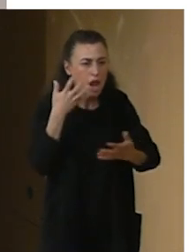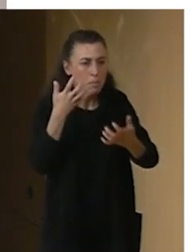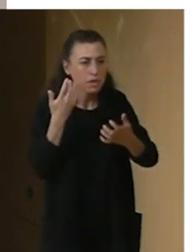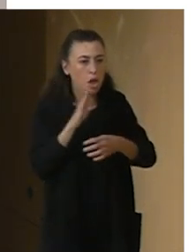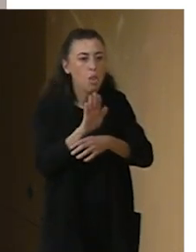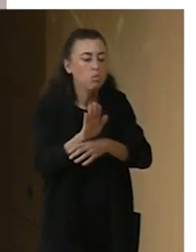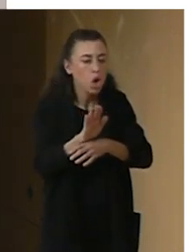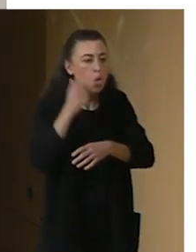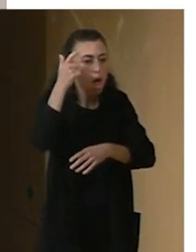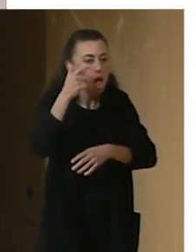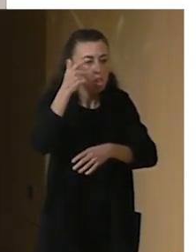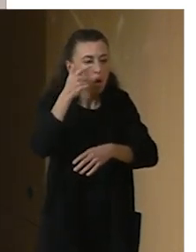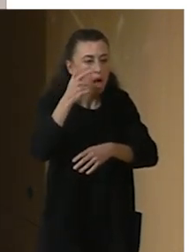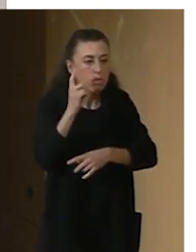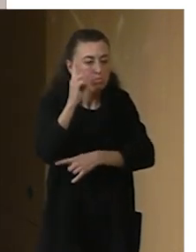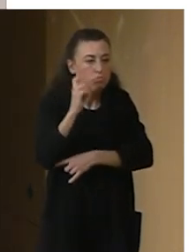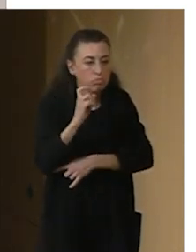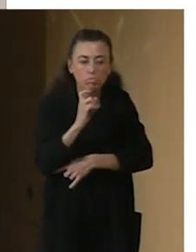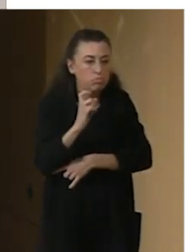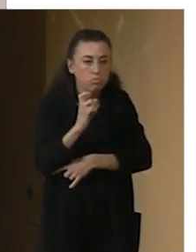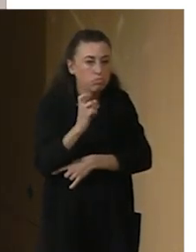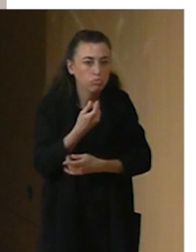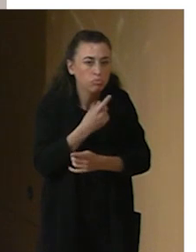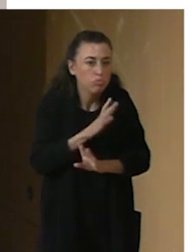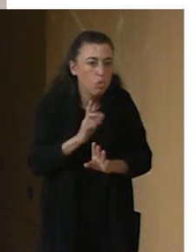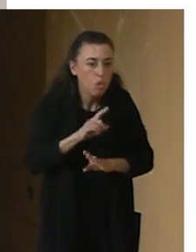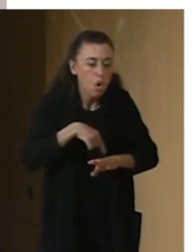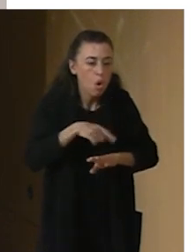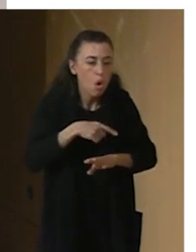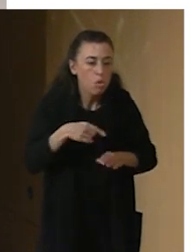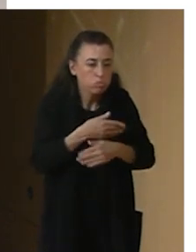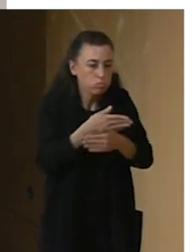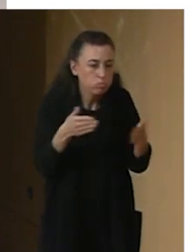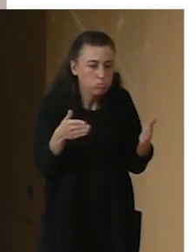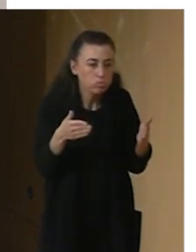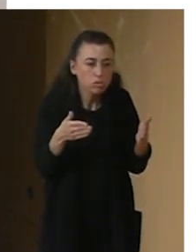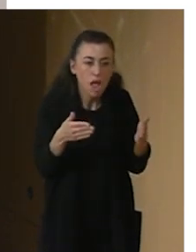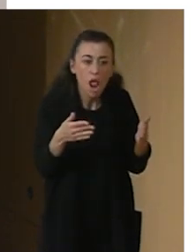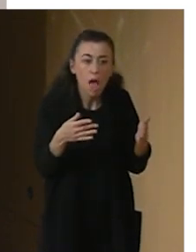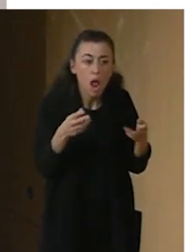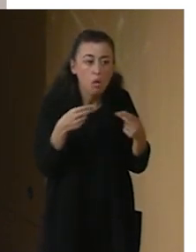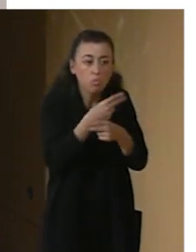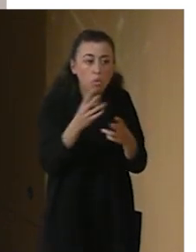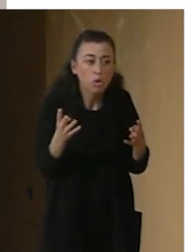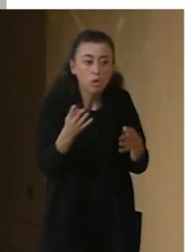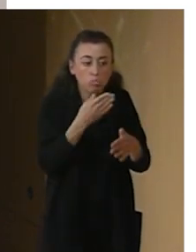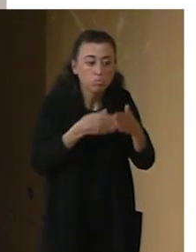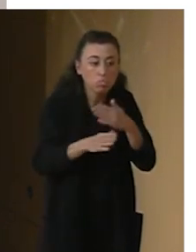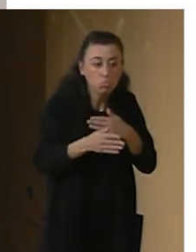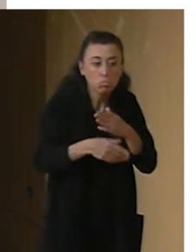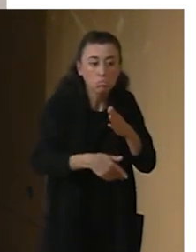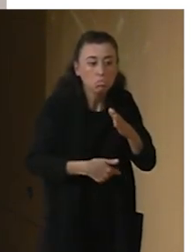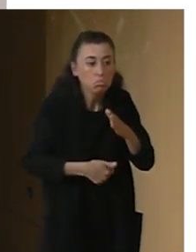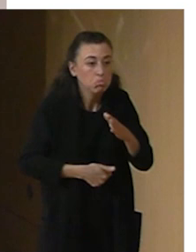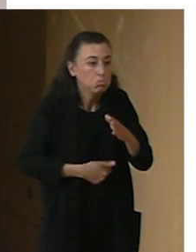una duración determinada, sino que está abierto durante horas en las que el público puede entrar y salir libremente. Es